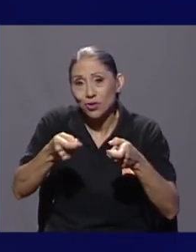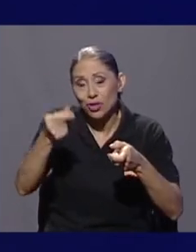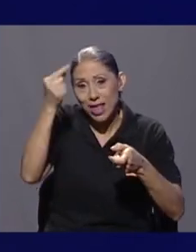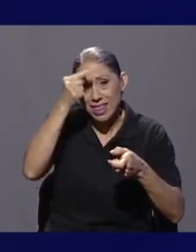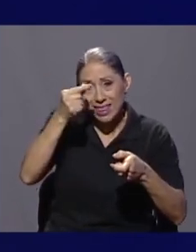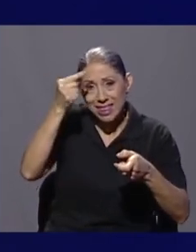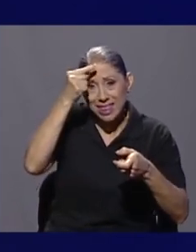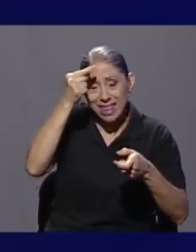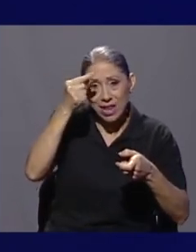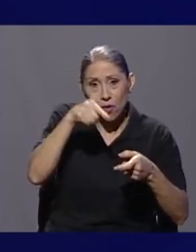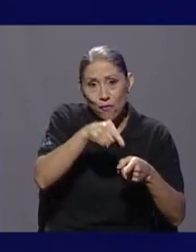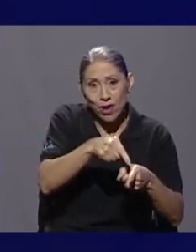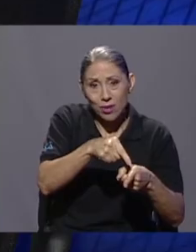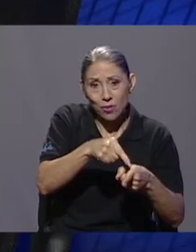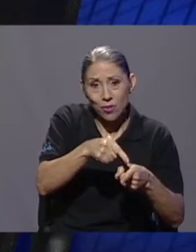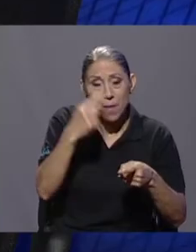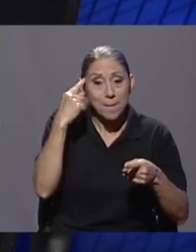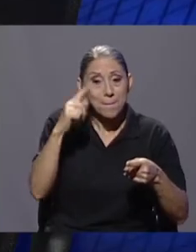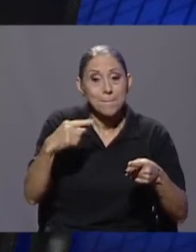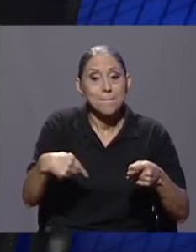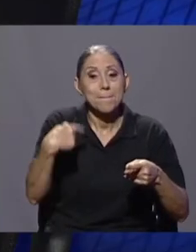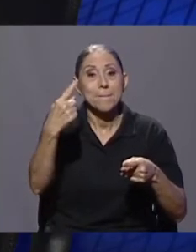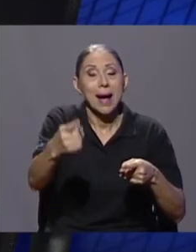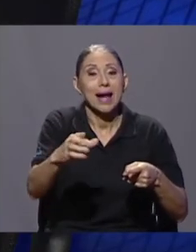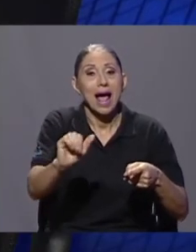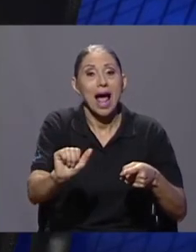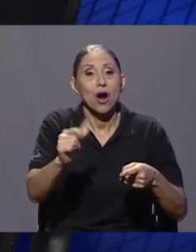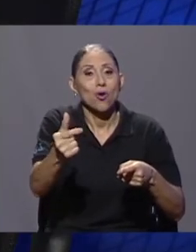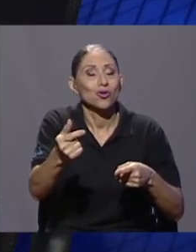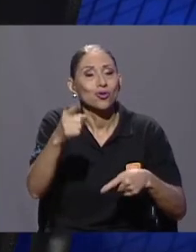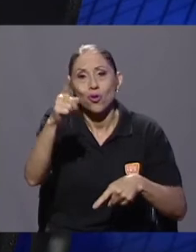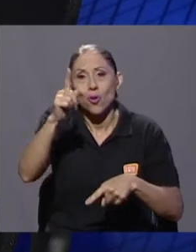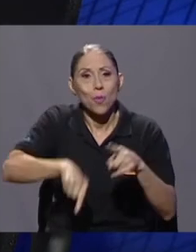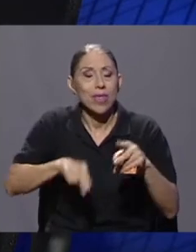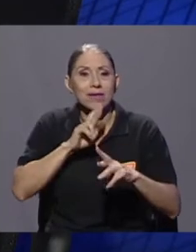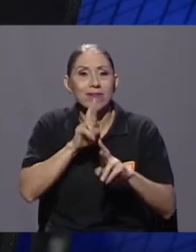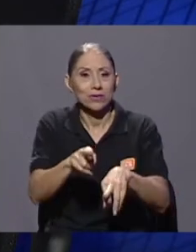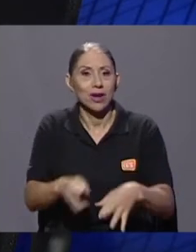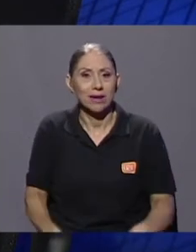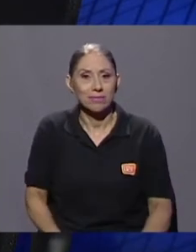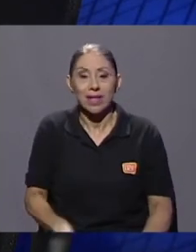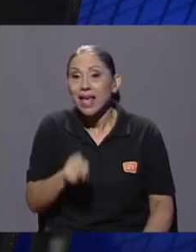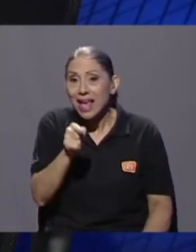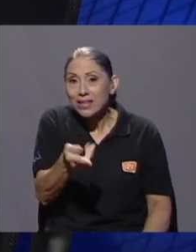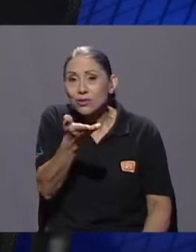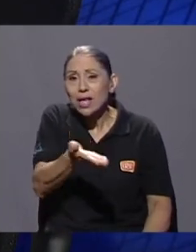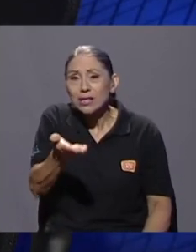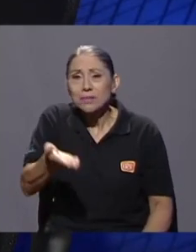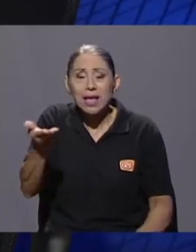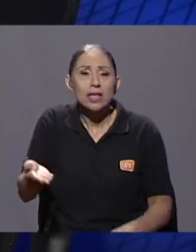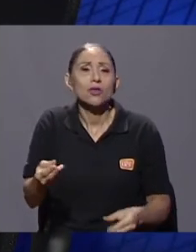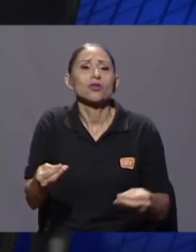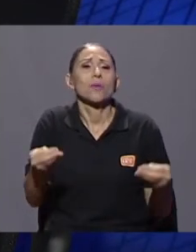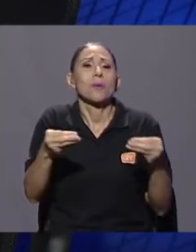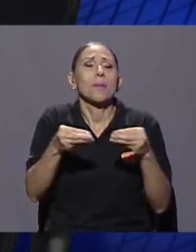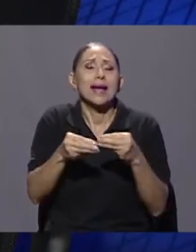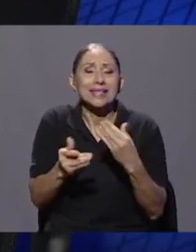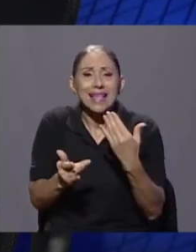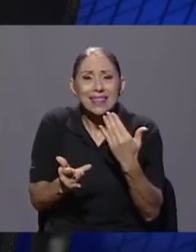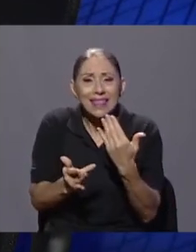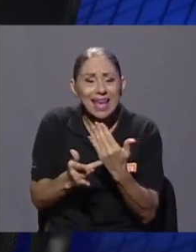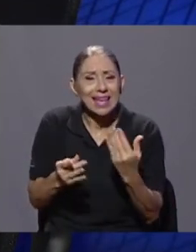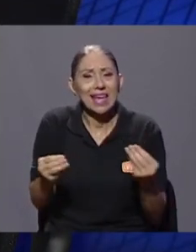ya no pueden atender o ya no pueden reaccionar. Esos son aspectos muy pragmáticos, muy de técnica,